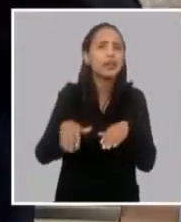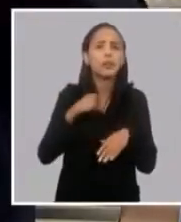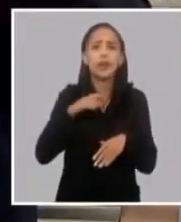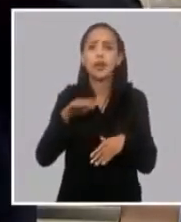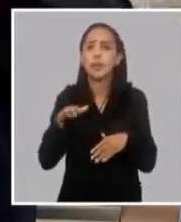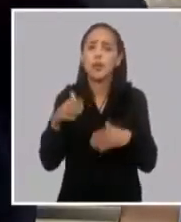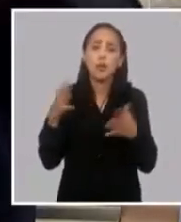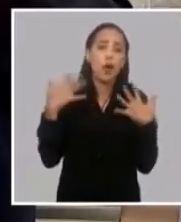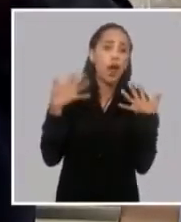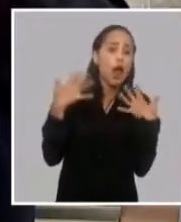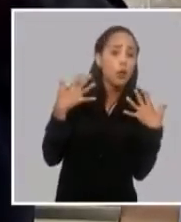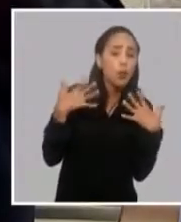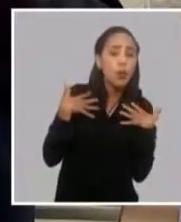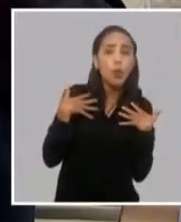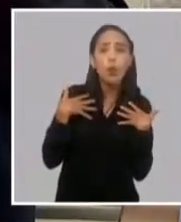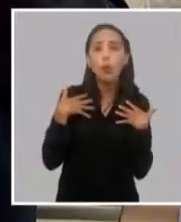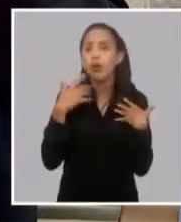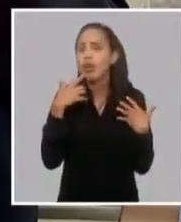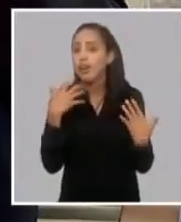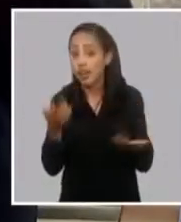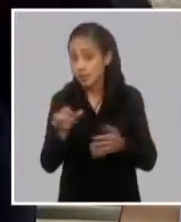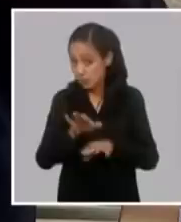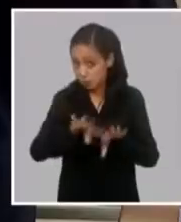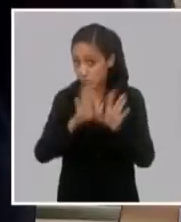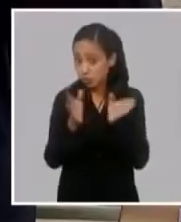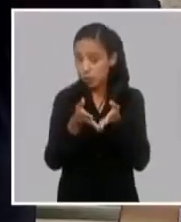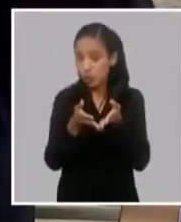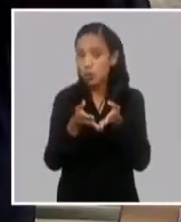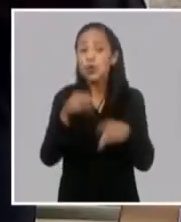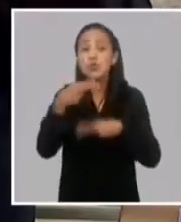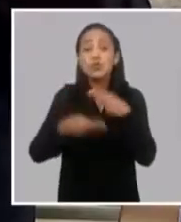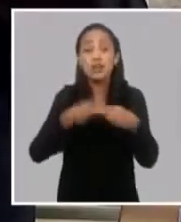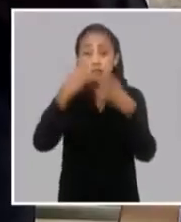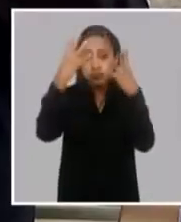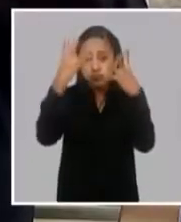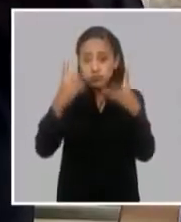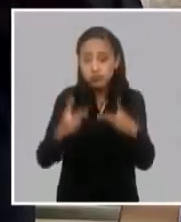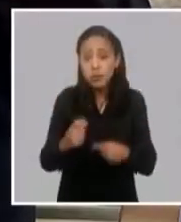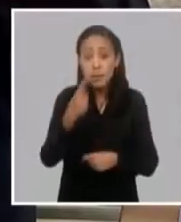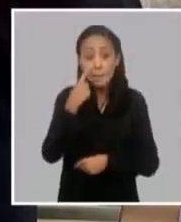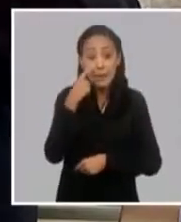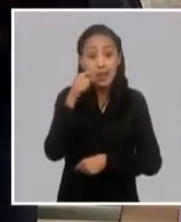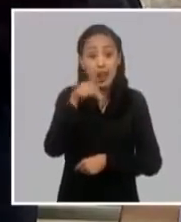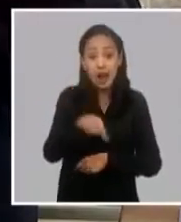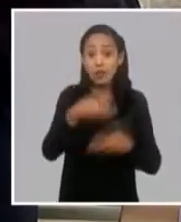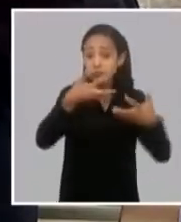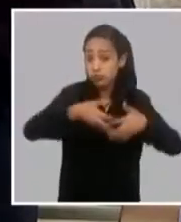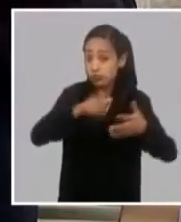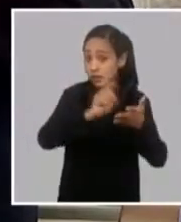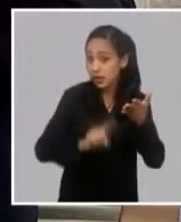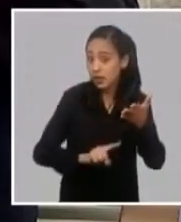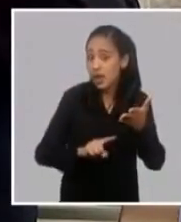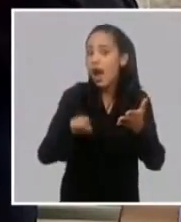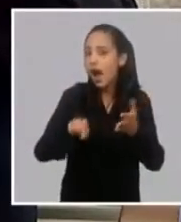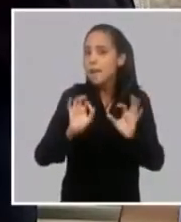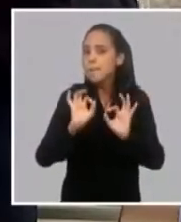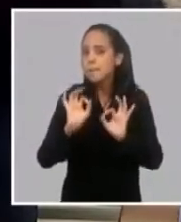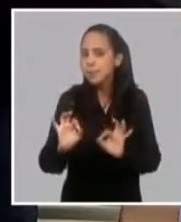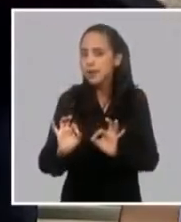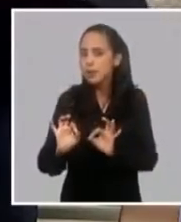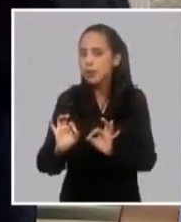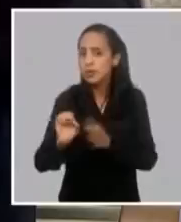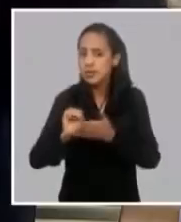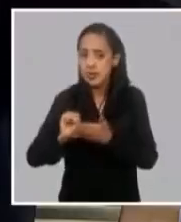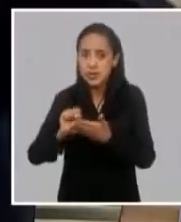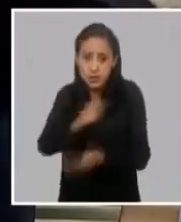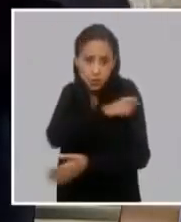demanda. Entonces, cuando ellos hacen todo ese cálculo, se ve si lo que se está generando va a cubrir o no la demanda que hay para